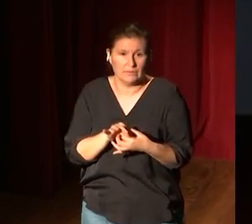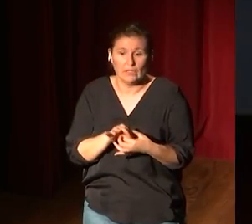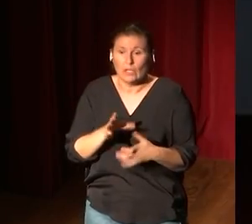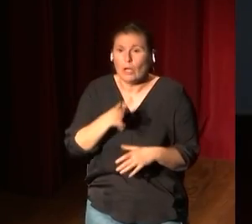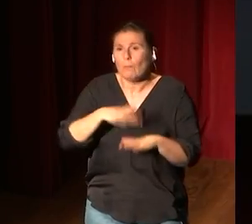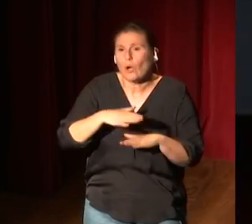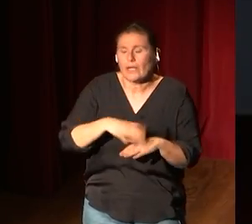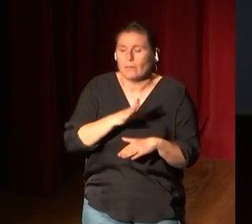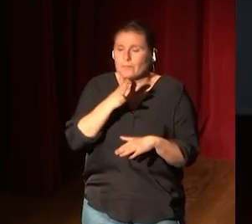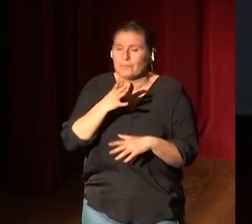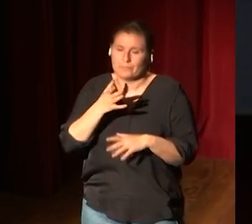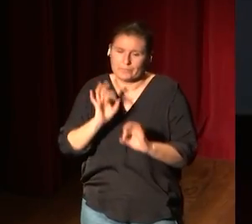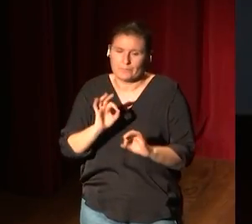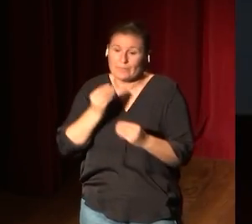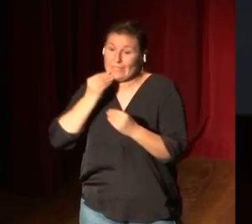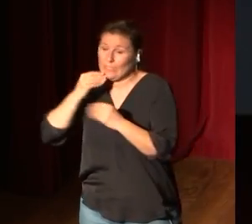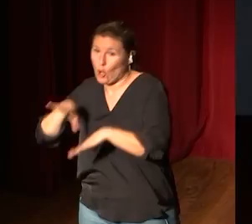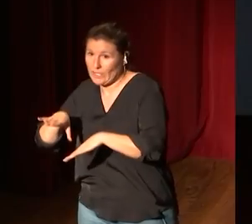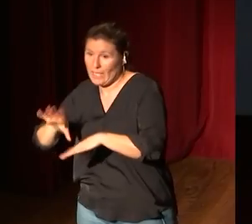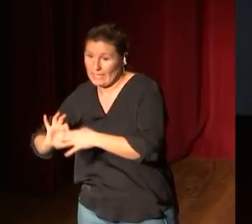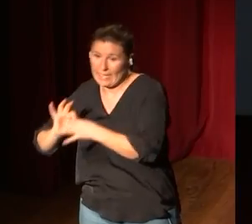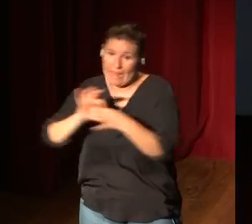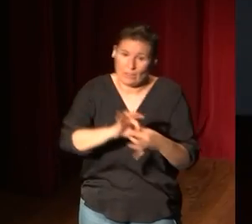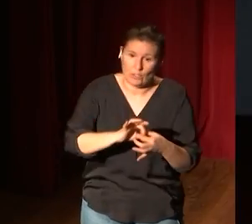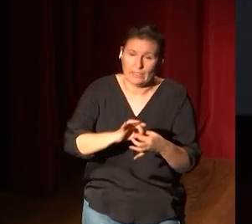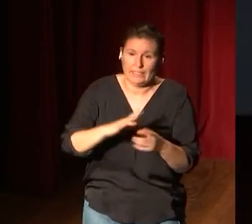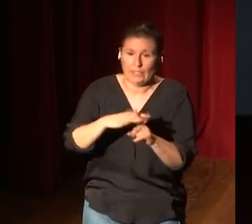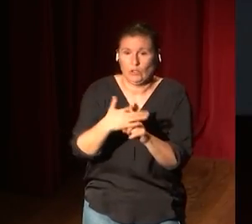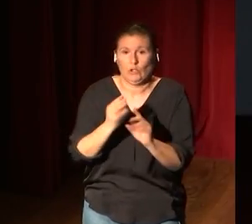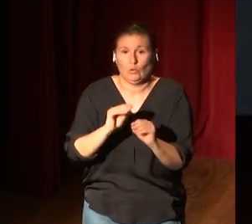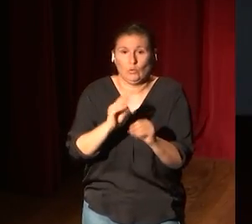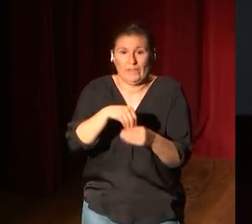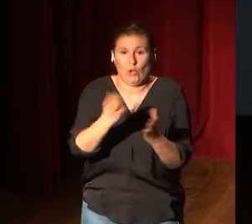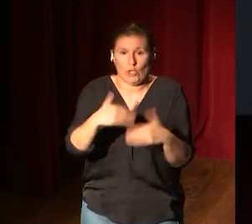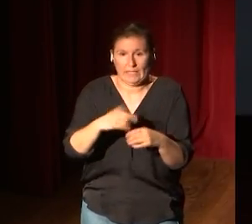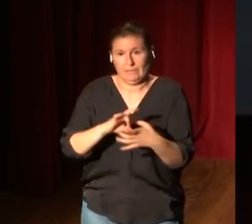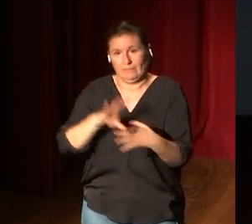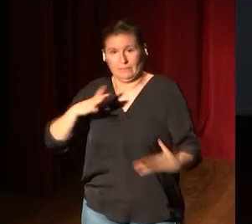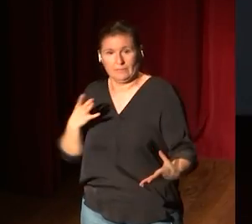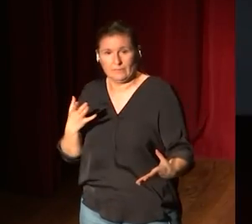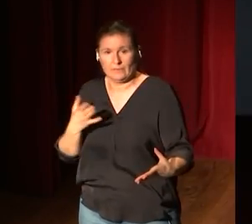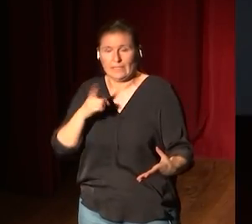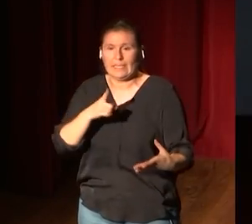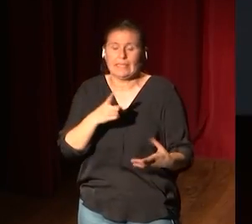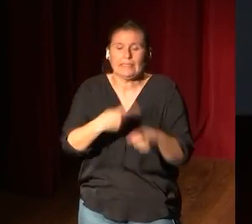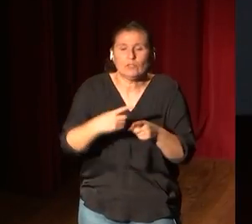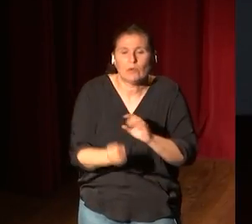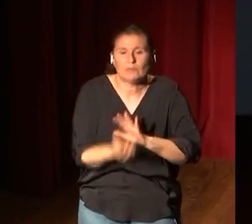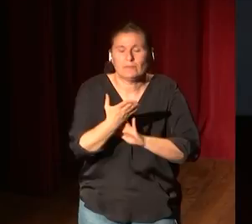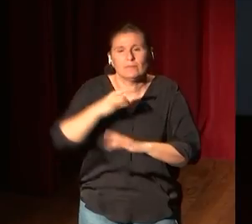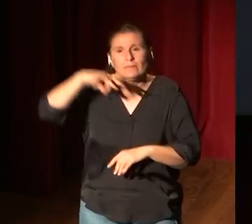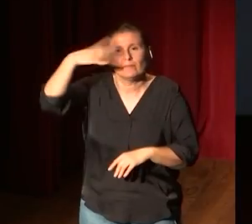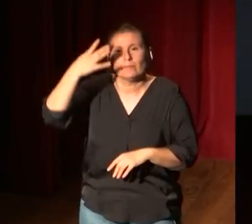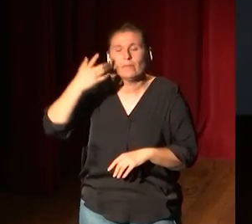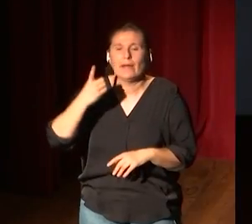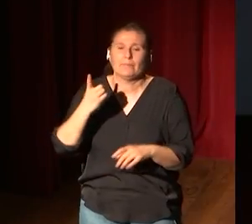hace historia de esta descontextualización y de este dispositivo que nos hemos inventado para mostrar obra